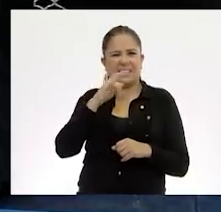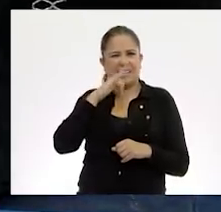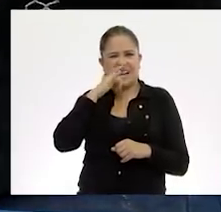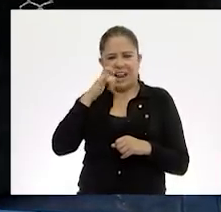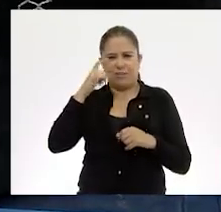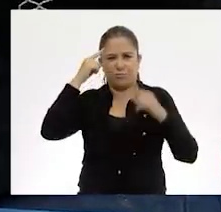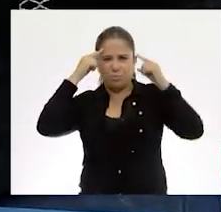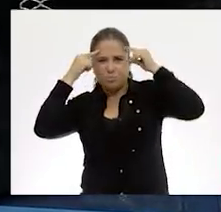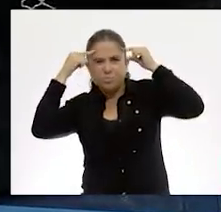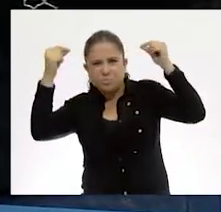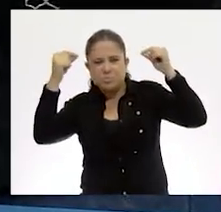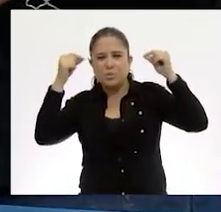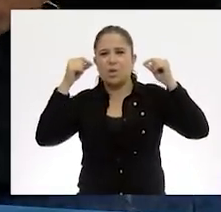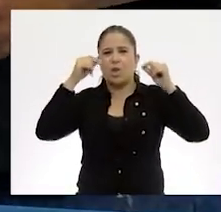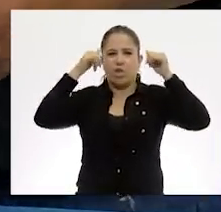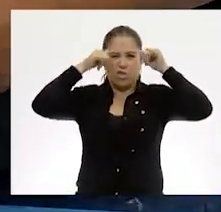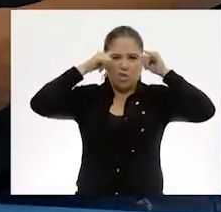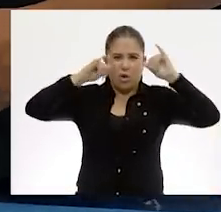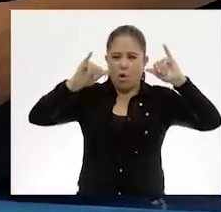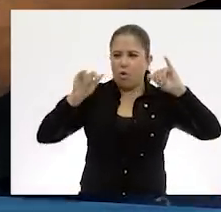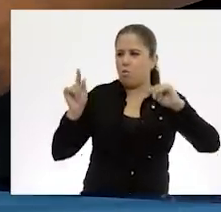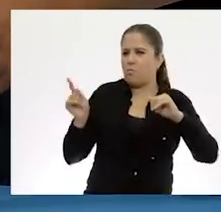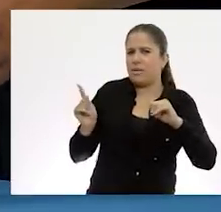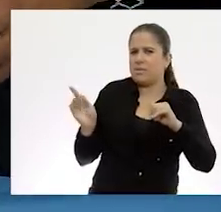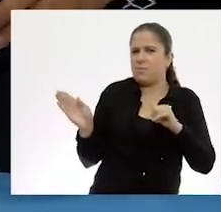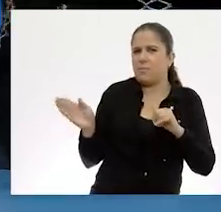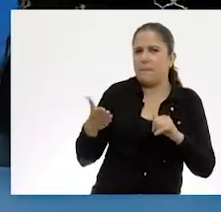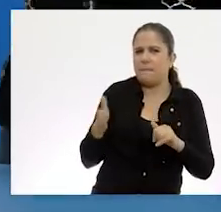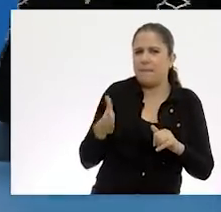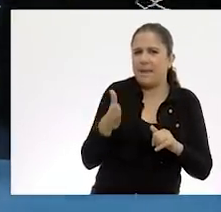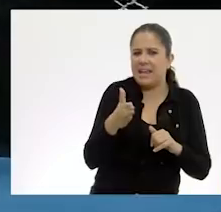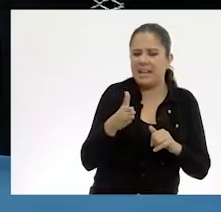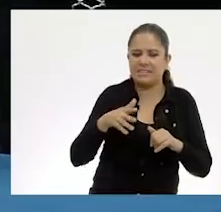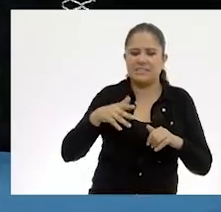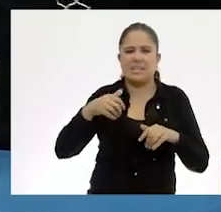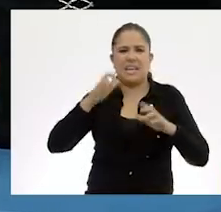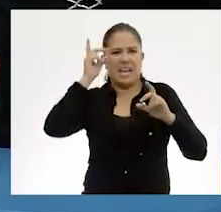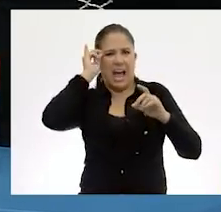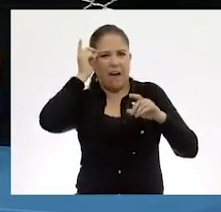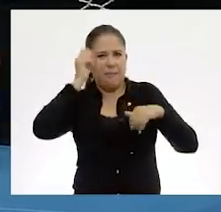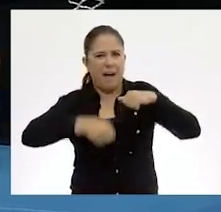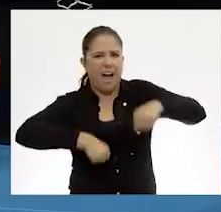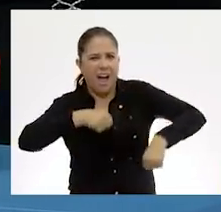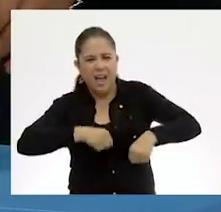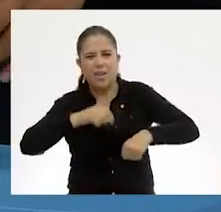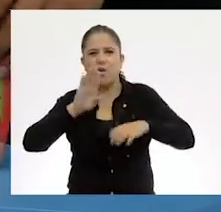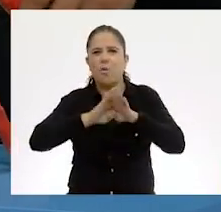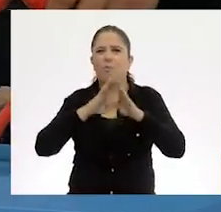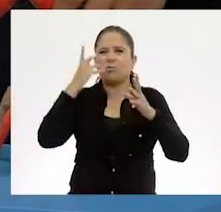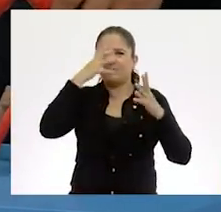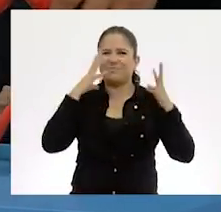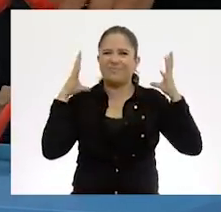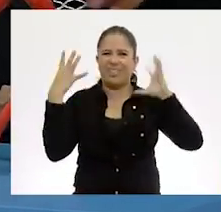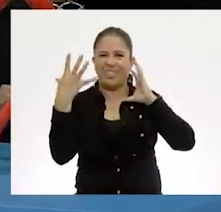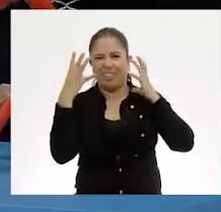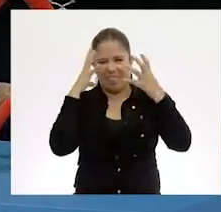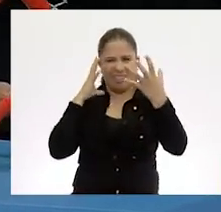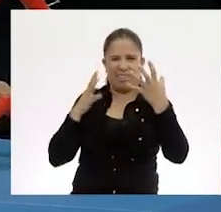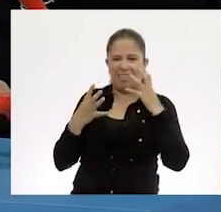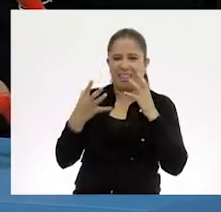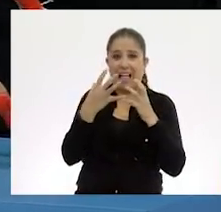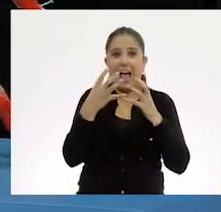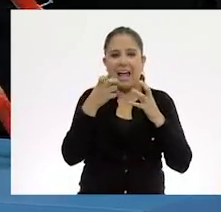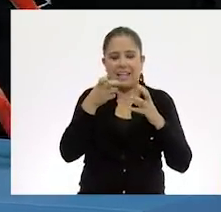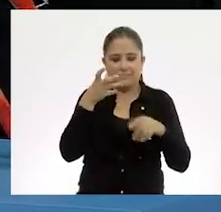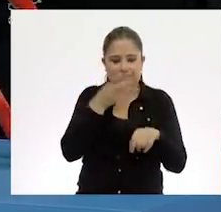un pez con cuernos de toro, una gallina con patas de caballo, etc. Animales muy raros y con su técnica que él sabía hacer de su